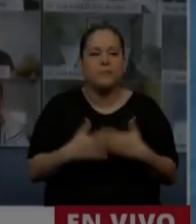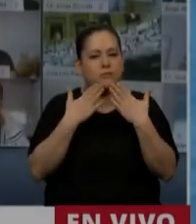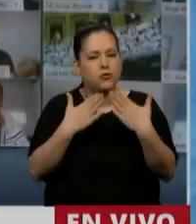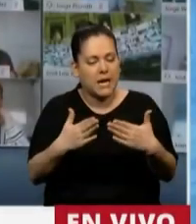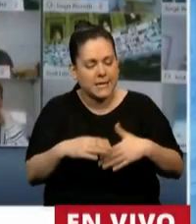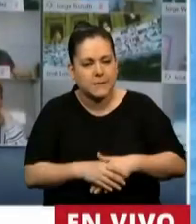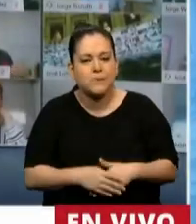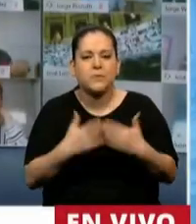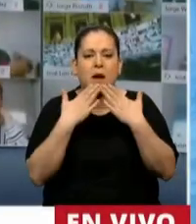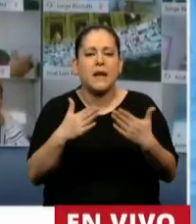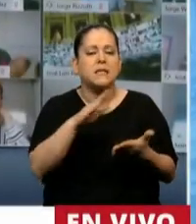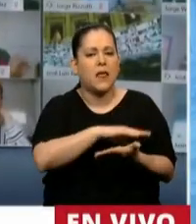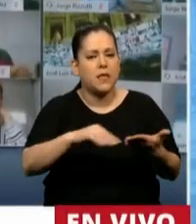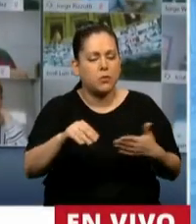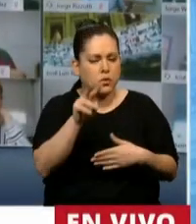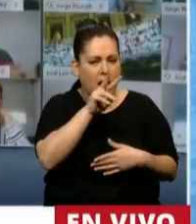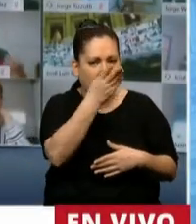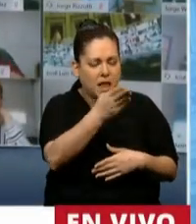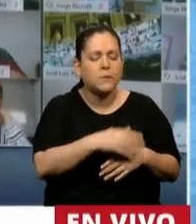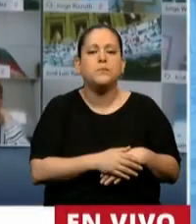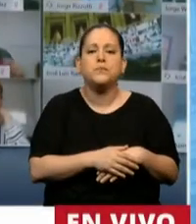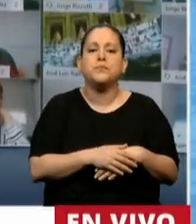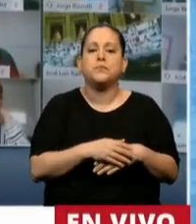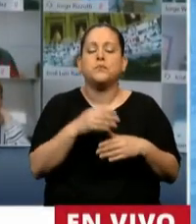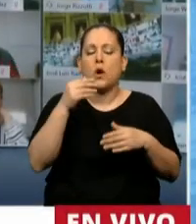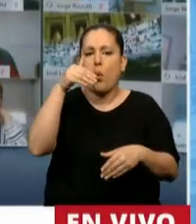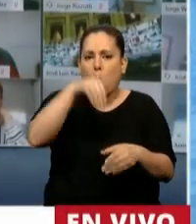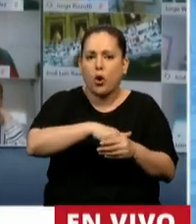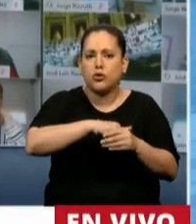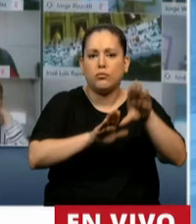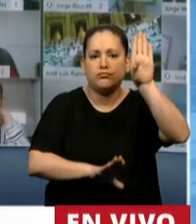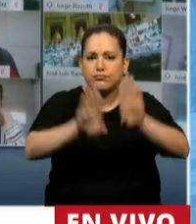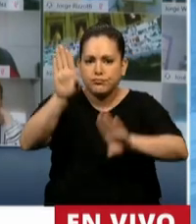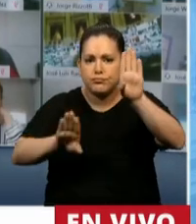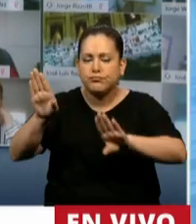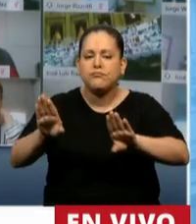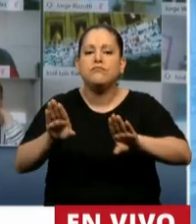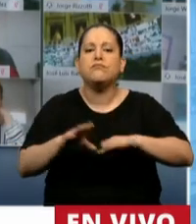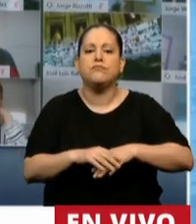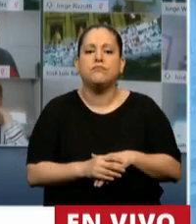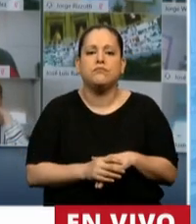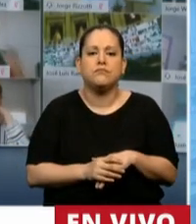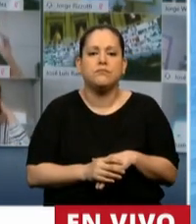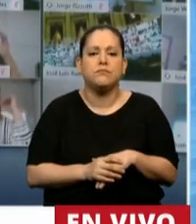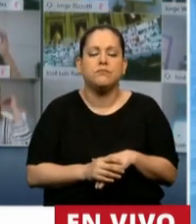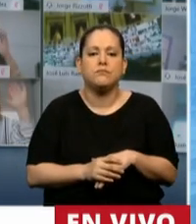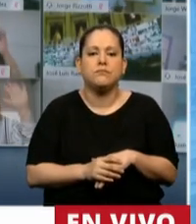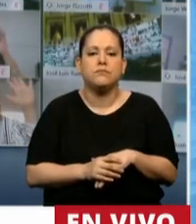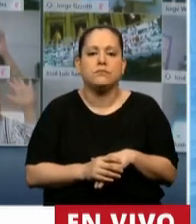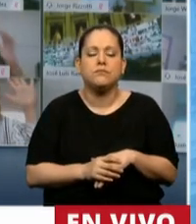Gracias, diputada Lospenato. Se va a votar por signos la propuesta realizada. Sírvanse a marcar su voto.